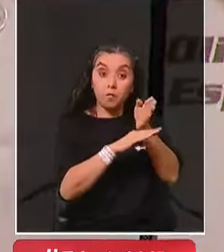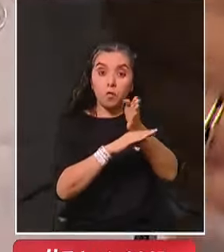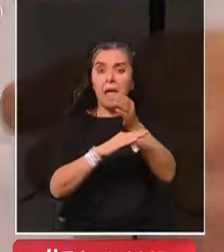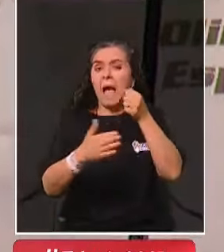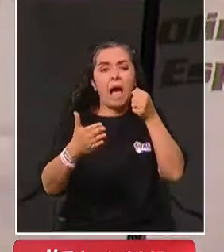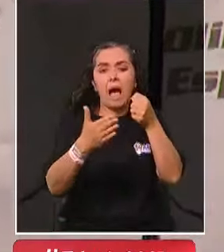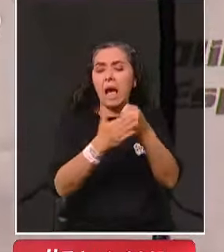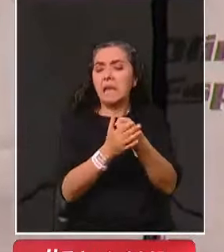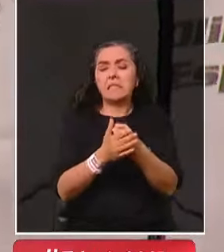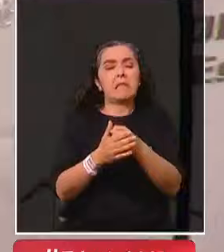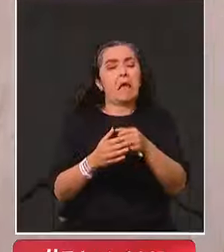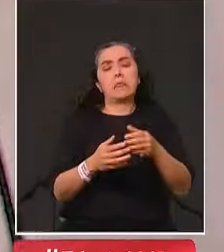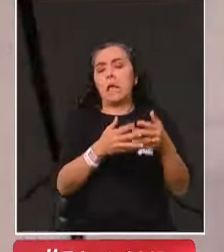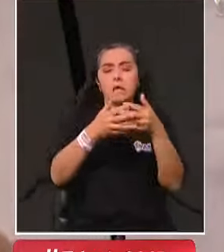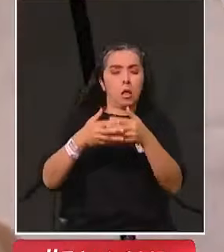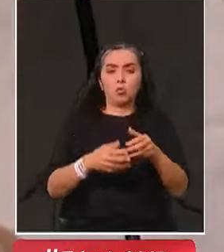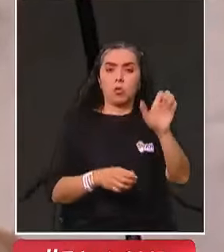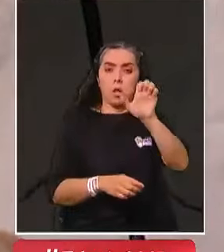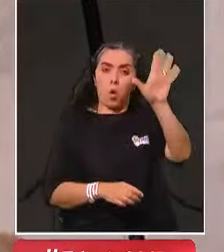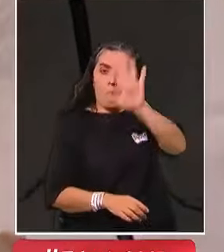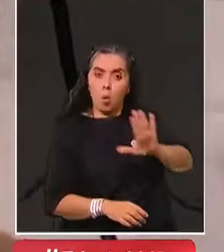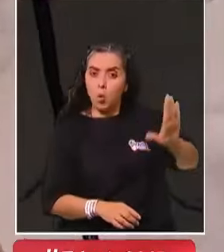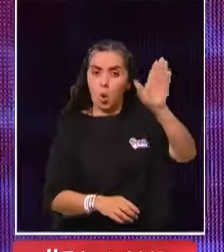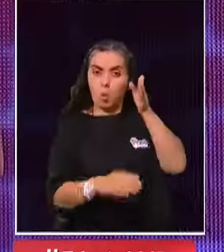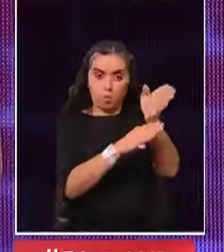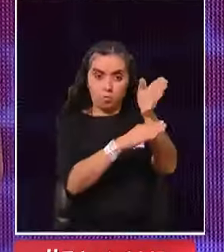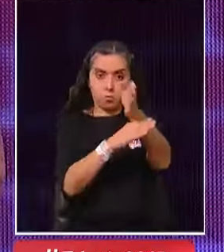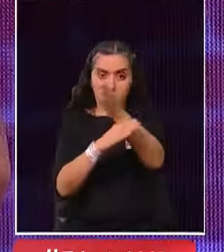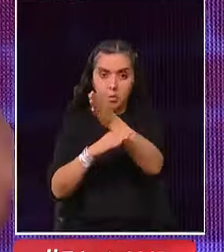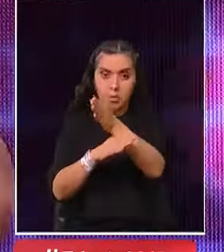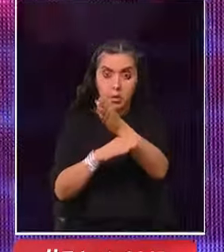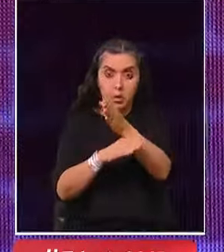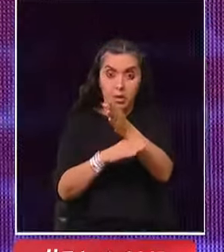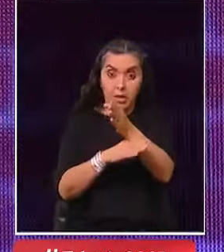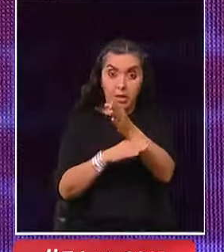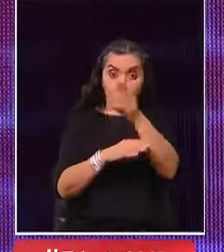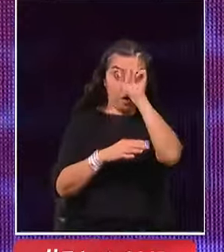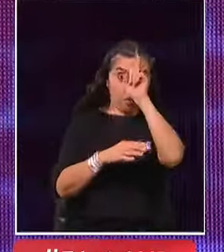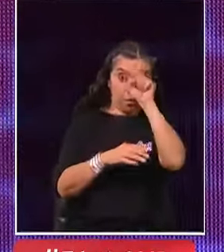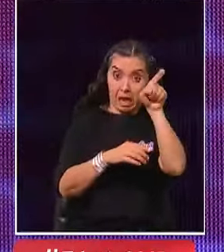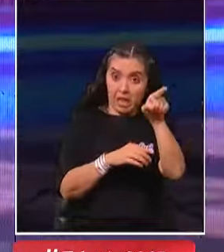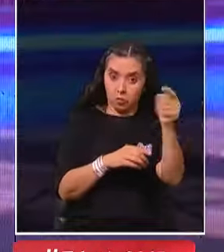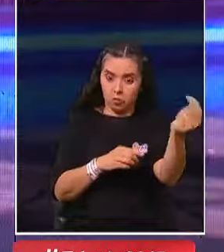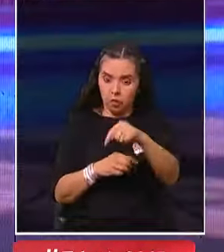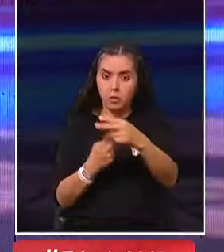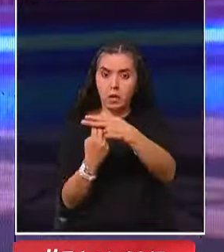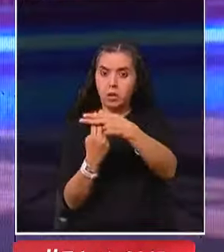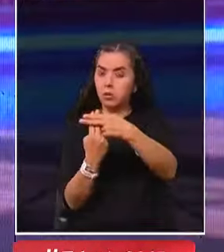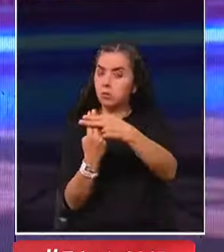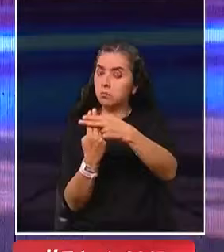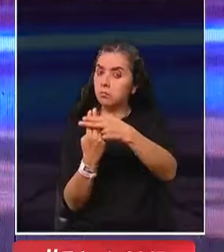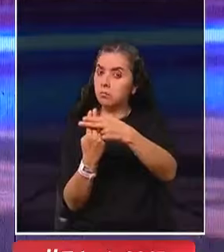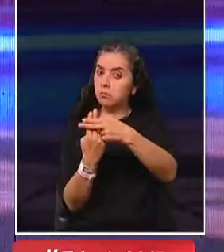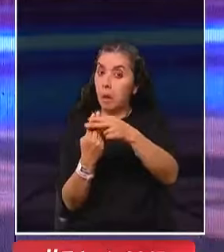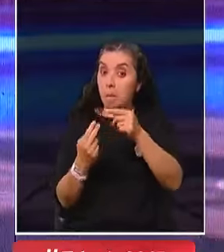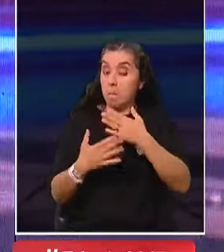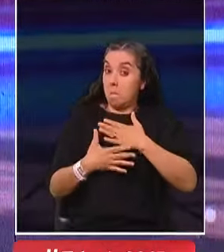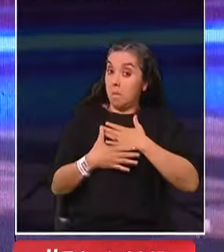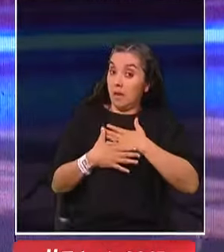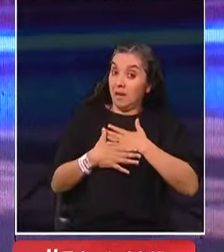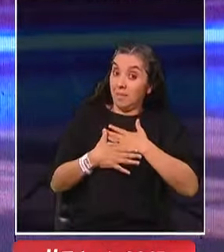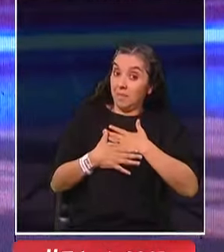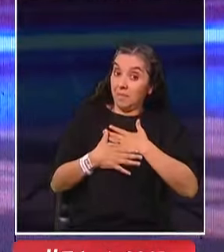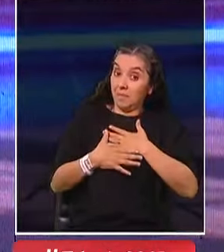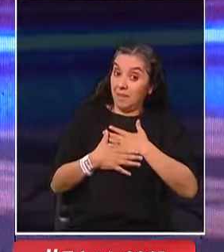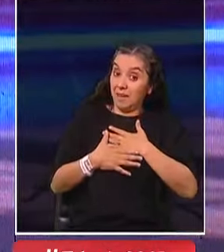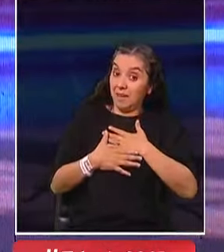accidentes que tenía en Estados Unidos, en Europa, en varias partes, y uno ve las clínicas allá, y entré a Teletón, y es como, para mí personalmente,